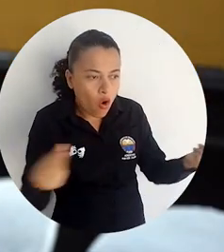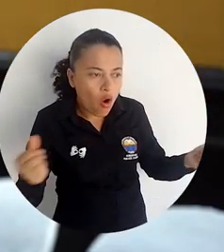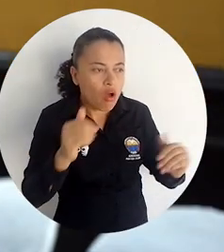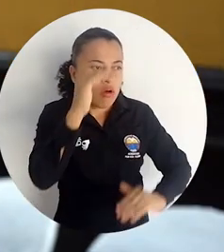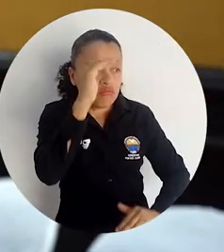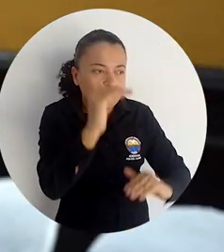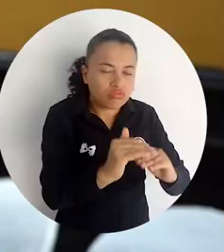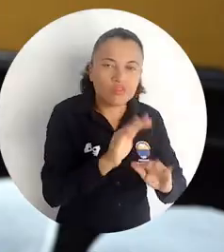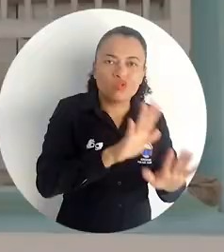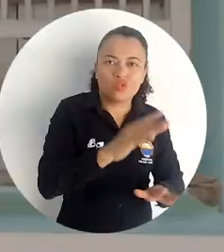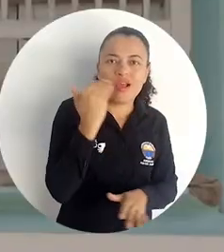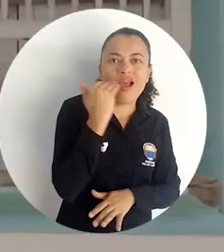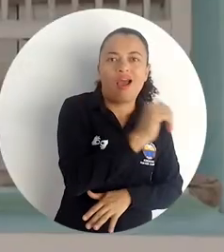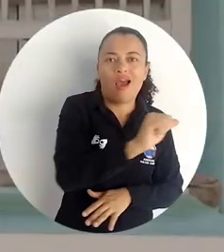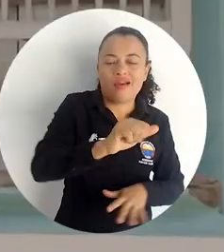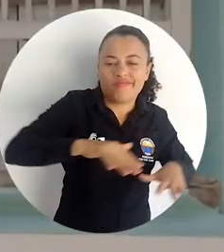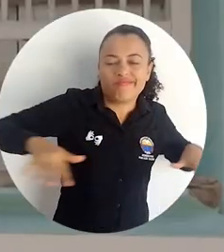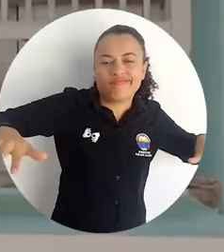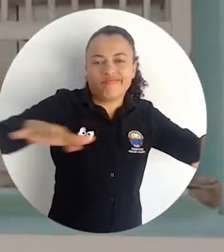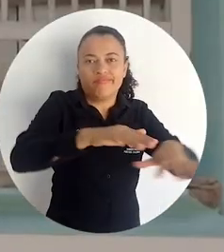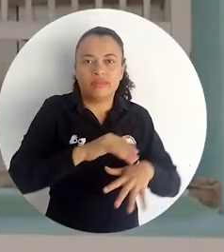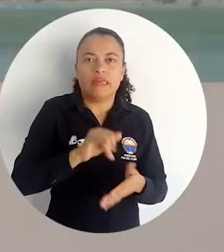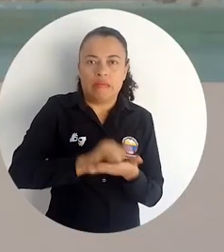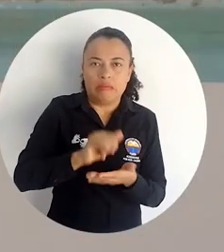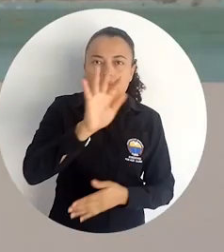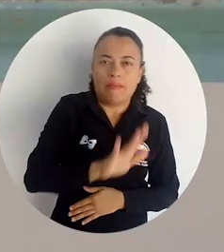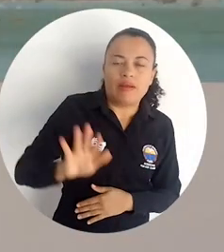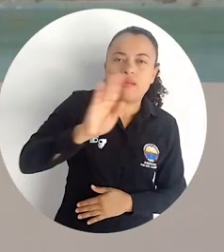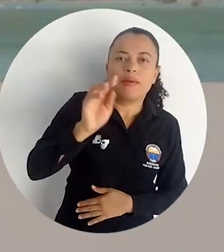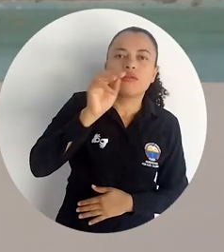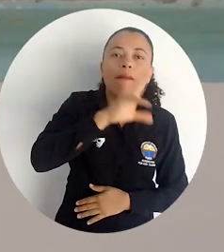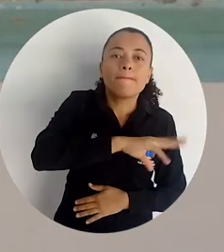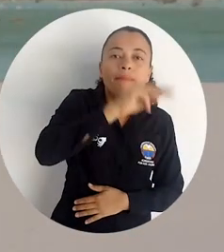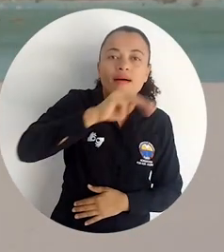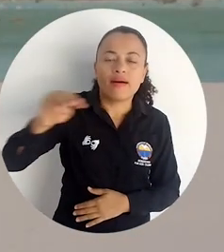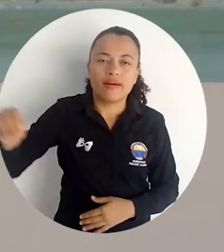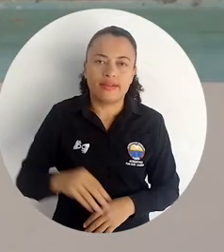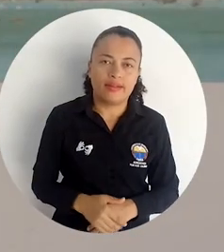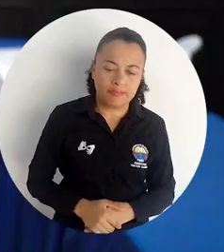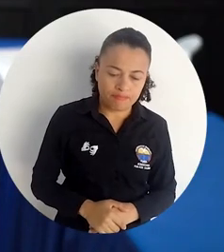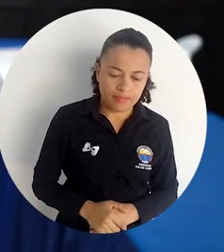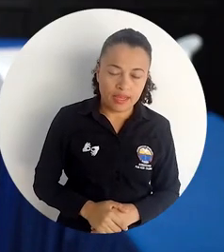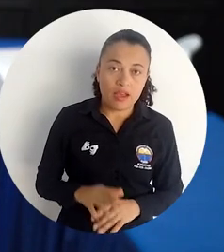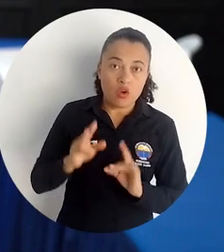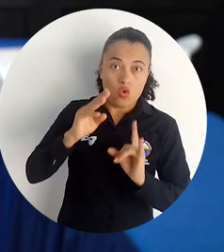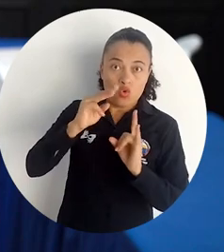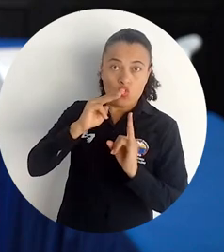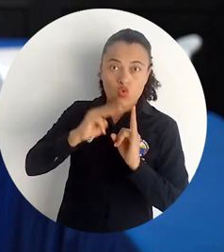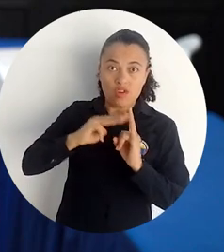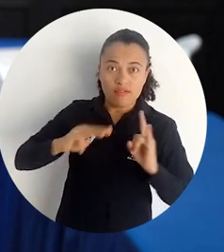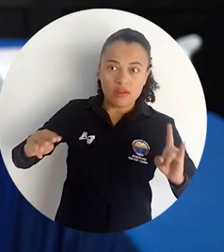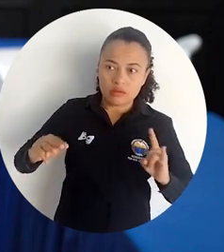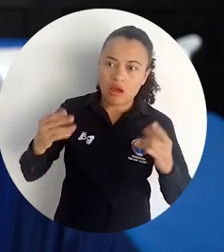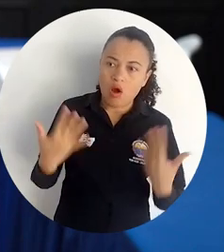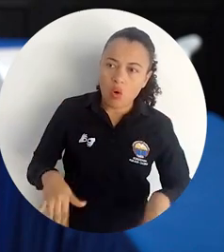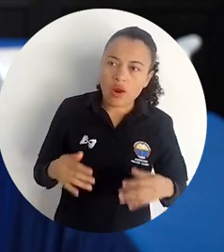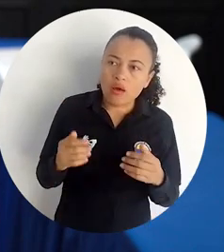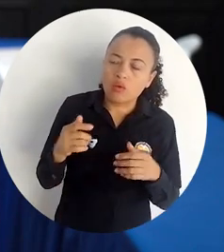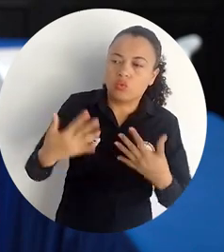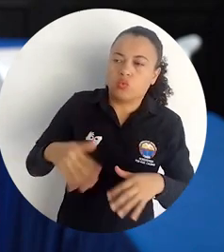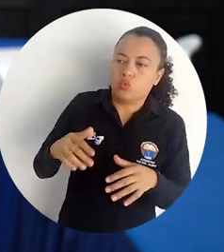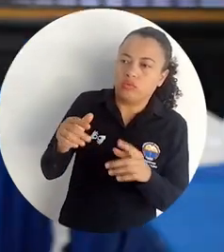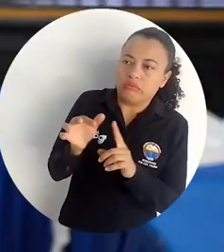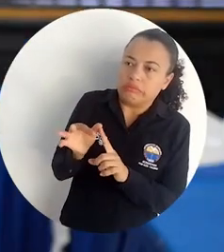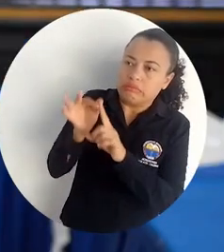disminuir la violencia de las mujeres en los territorios del departamento del Magdalena. La Universidad hoy en día goza de